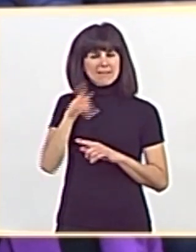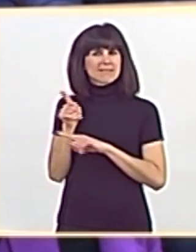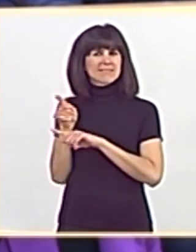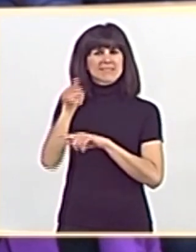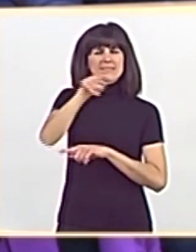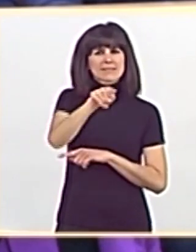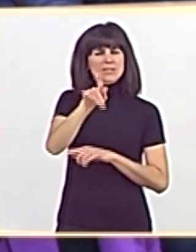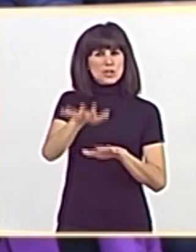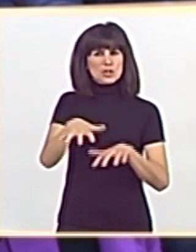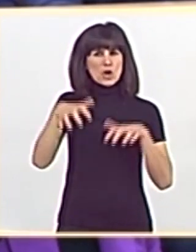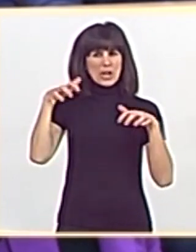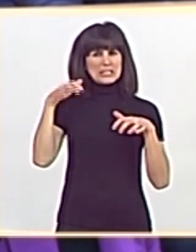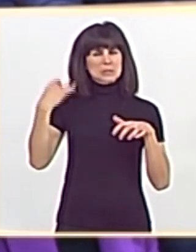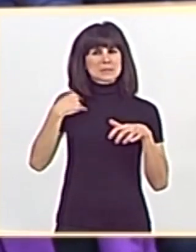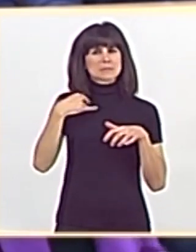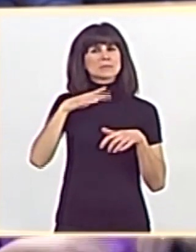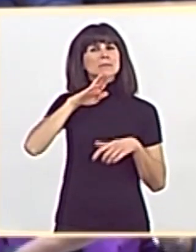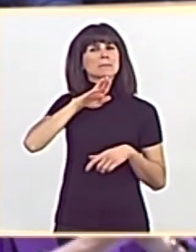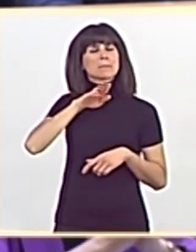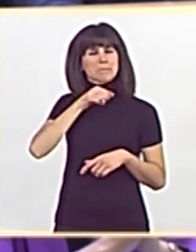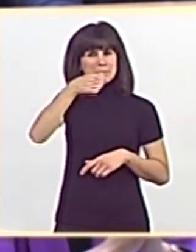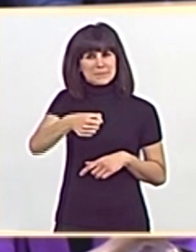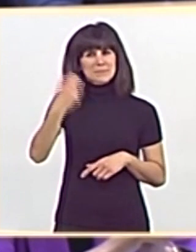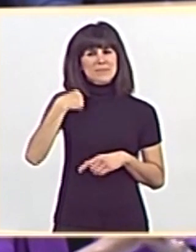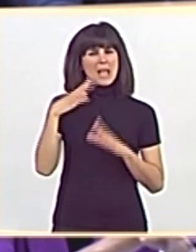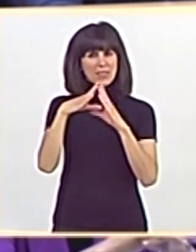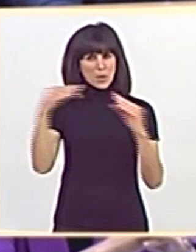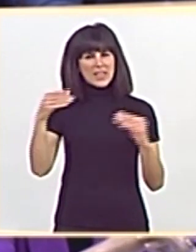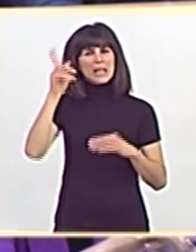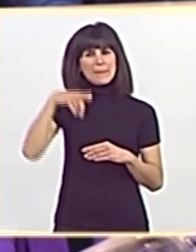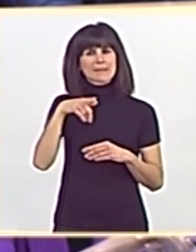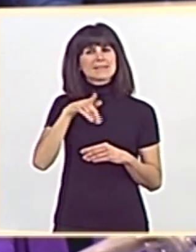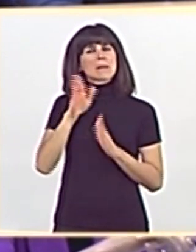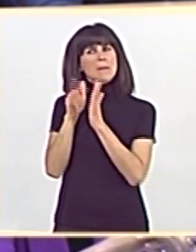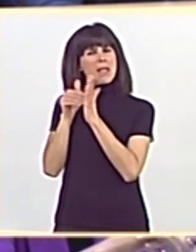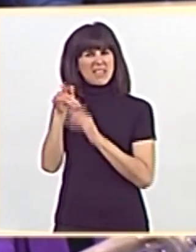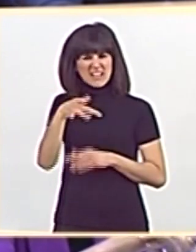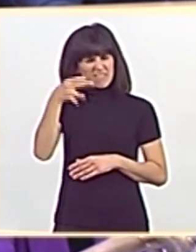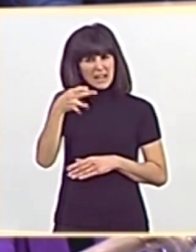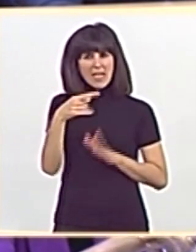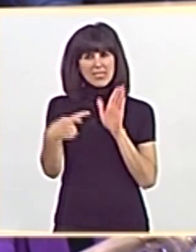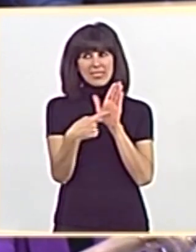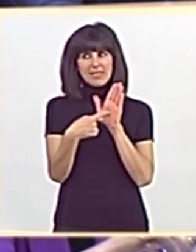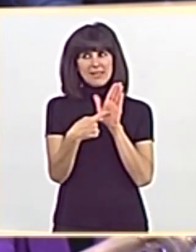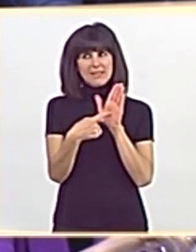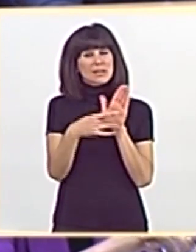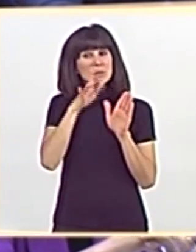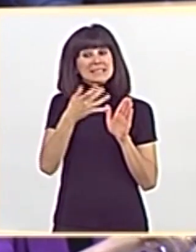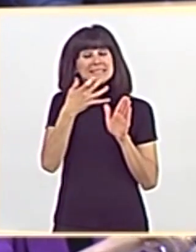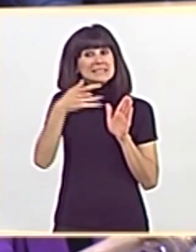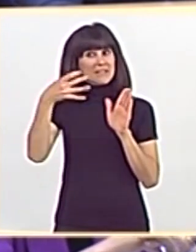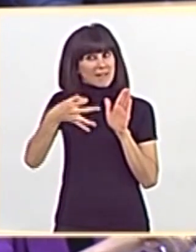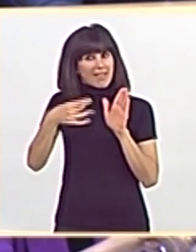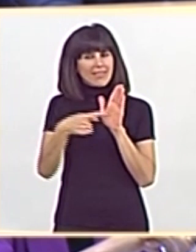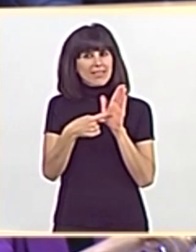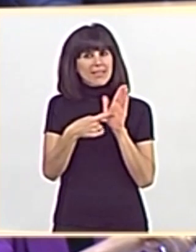los congresos del Partido Socialista de Andalucía y de la Comunidad Valenciana. ¿Es esto cierto? Porque si es cierto